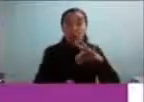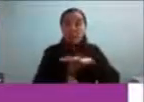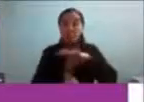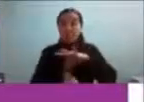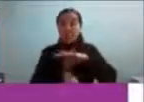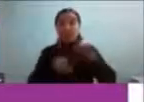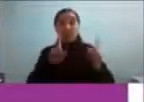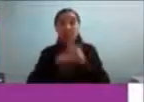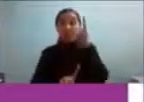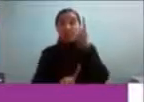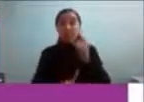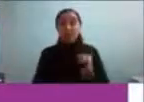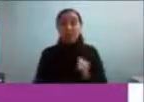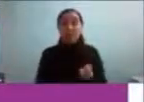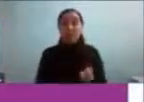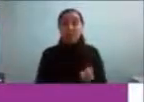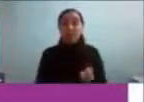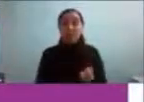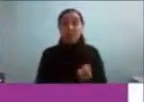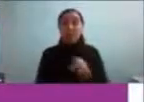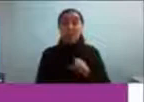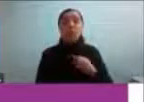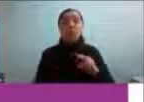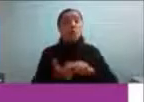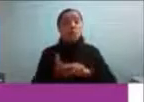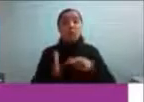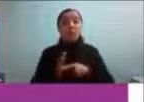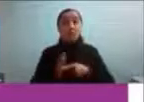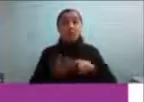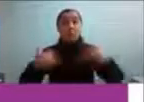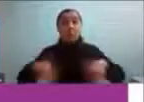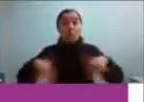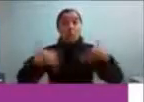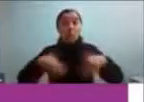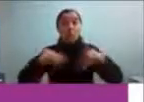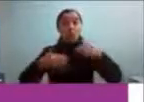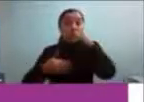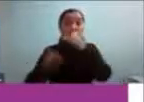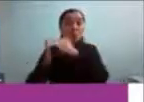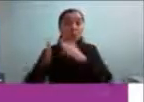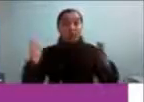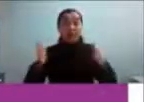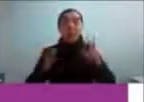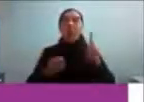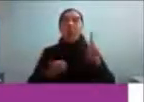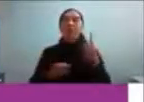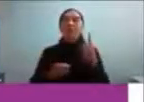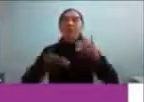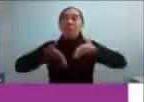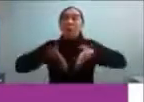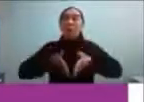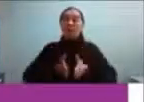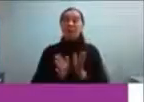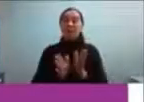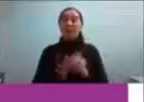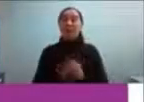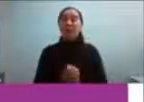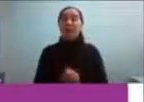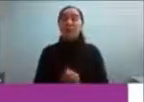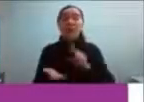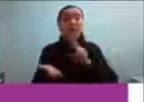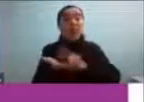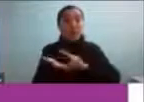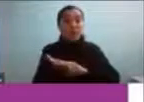este momento de crisis en realidad yo le llamo como el segundo nacimiento porque realmente fue muy